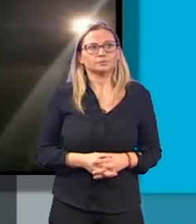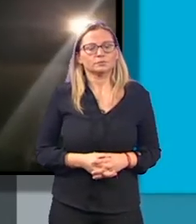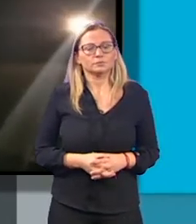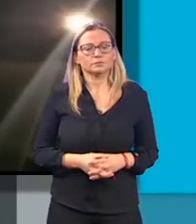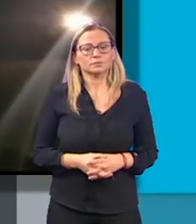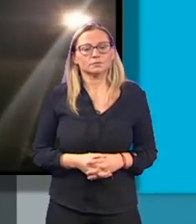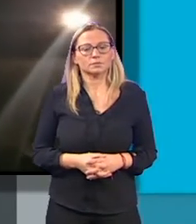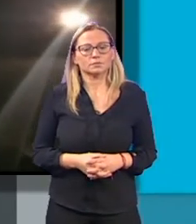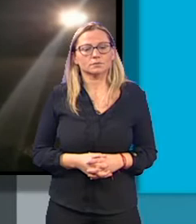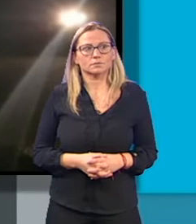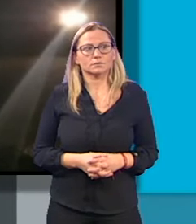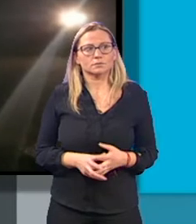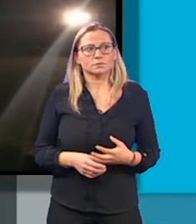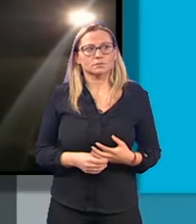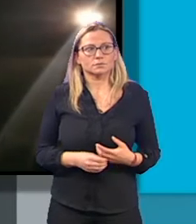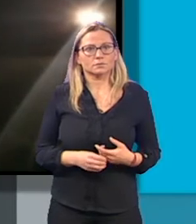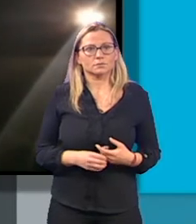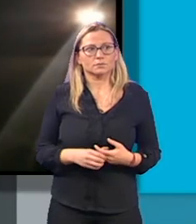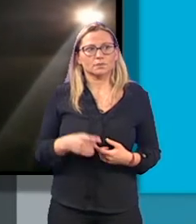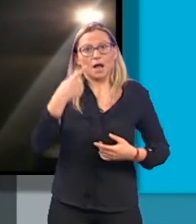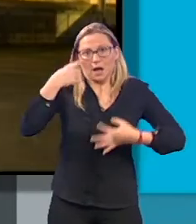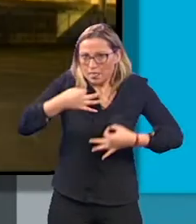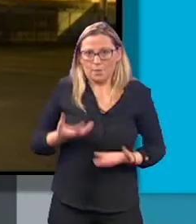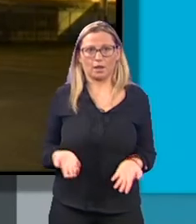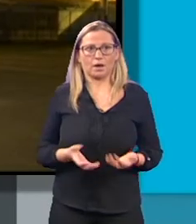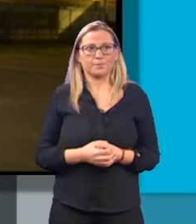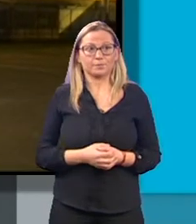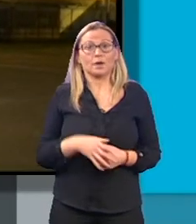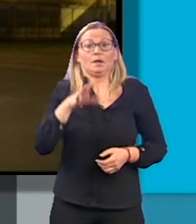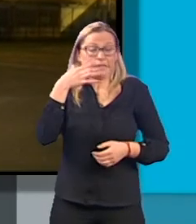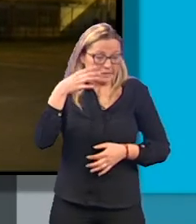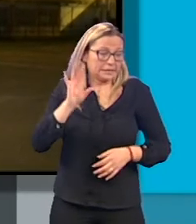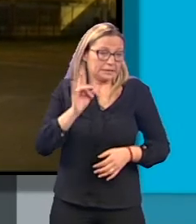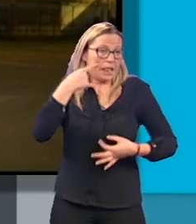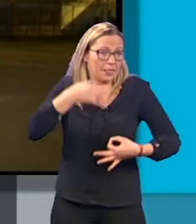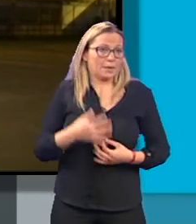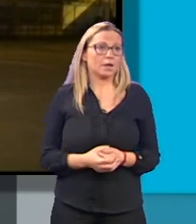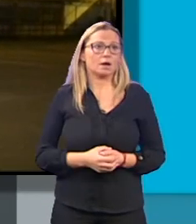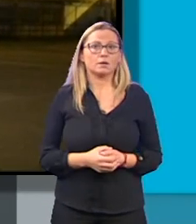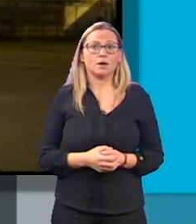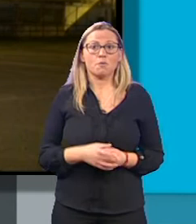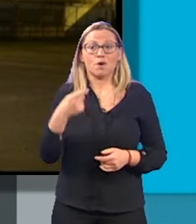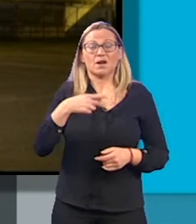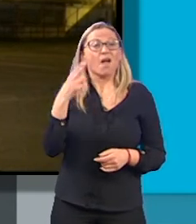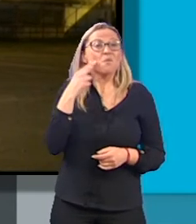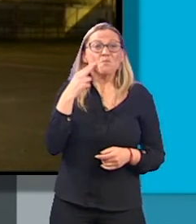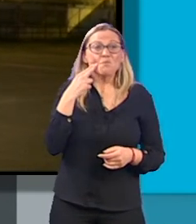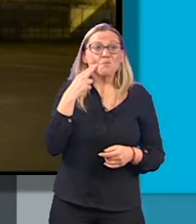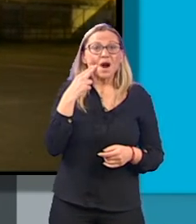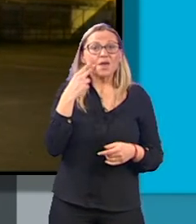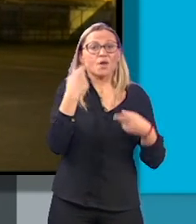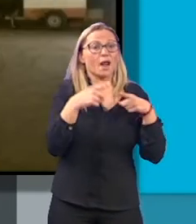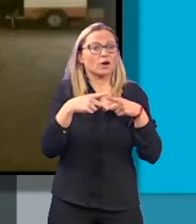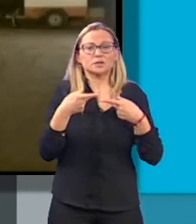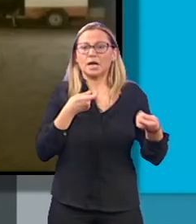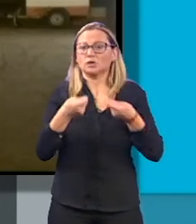Y es que no es para menos. Pues sí, no es para menos porque no hay mayor miedo que ante aquello que